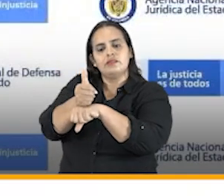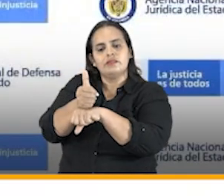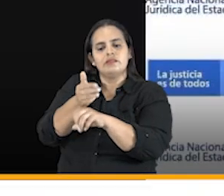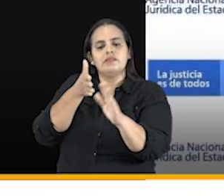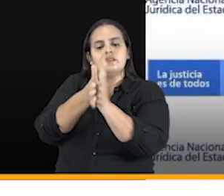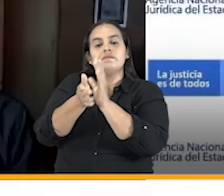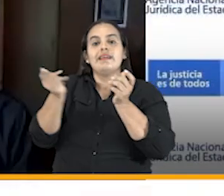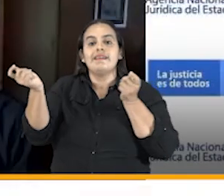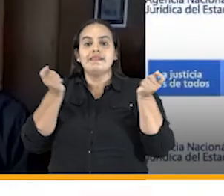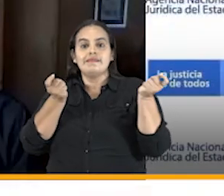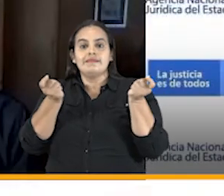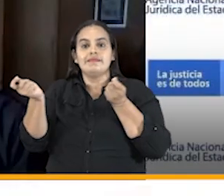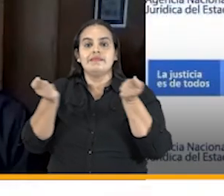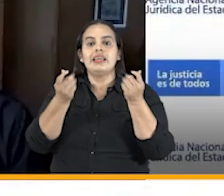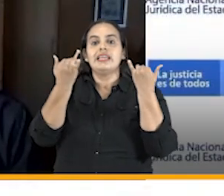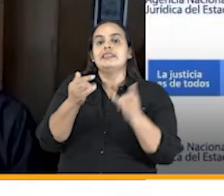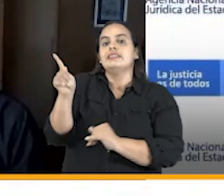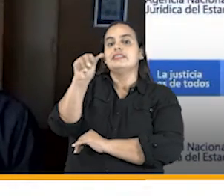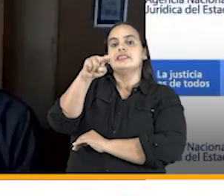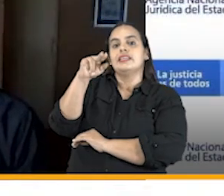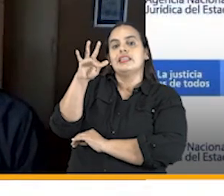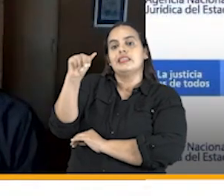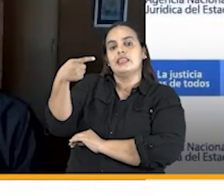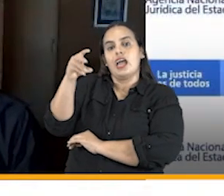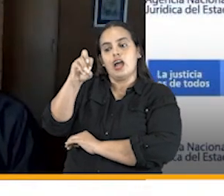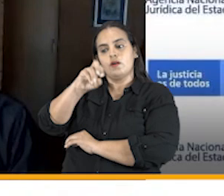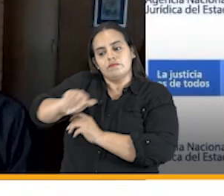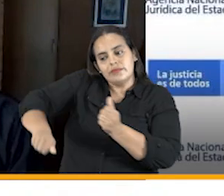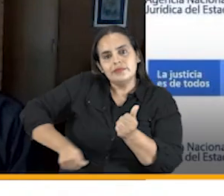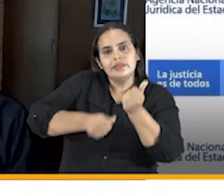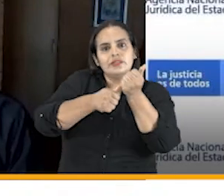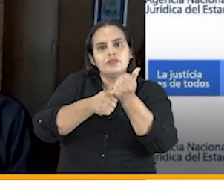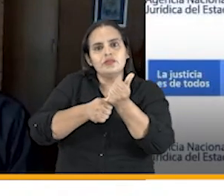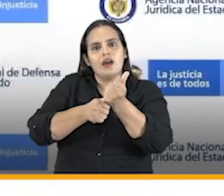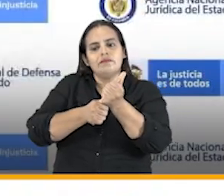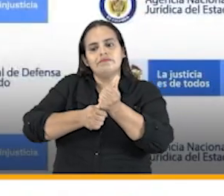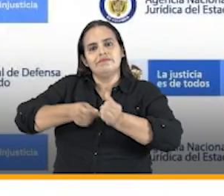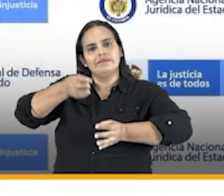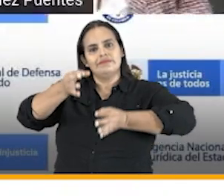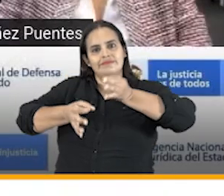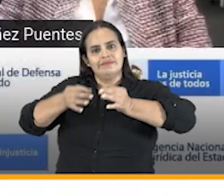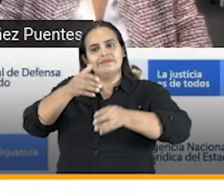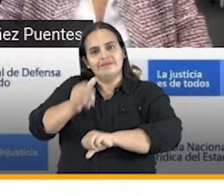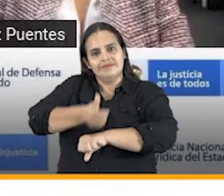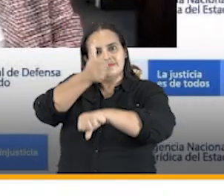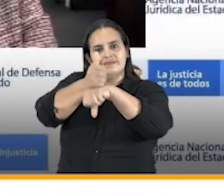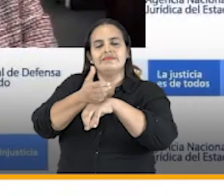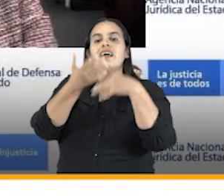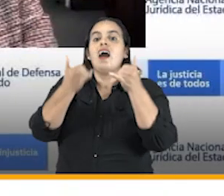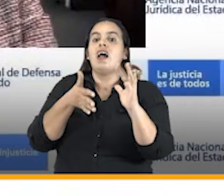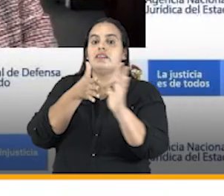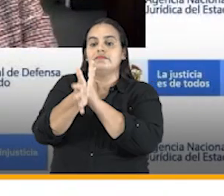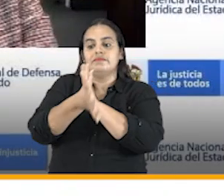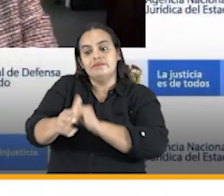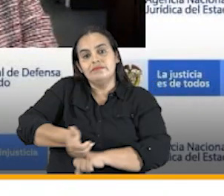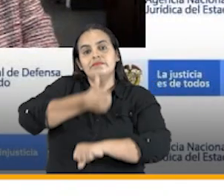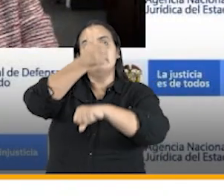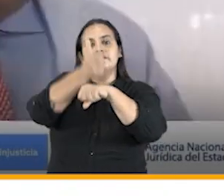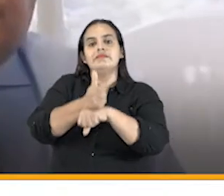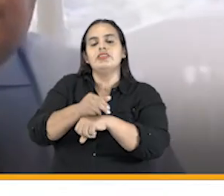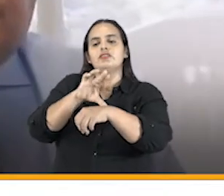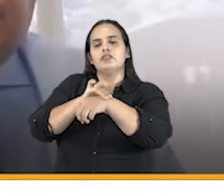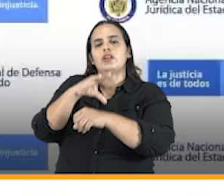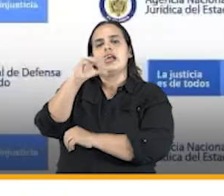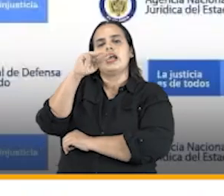Y Santiago Schlesinger, asesor de la Dirección General. A continuación, el director de la agencia, doctor Camilo Gómez